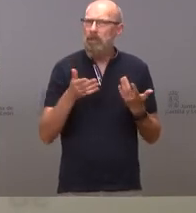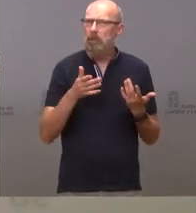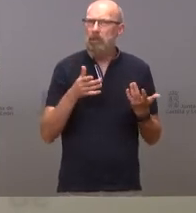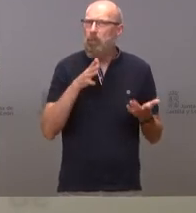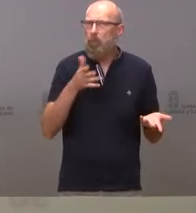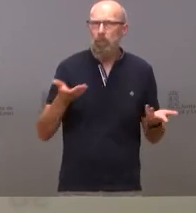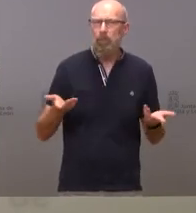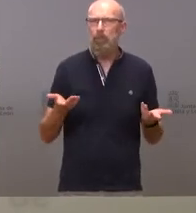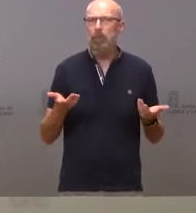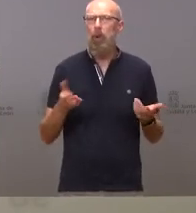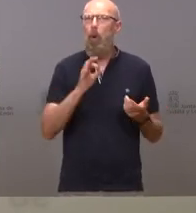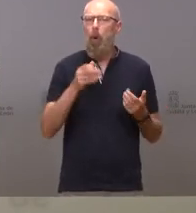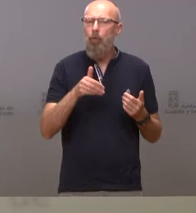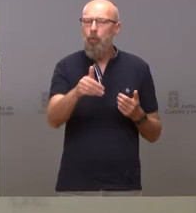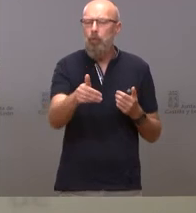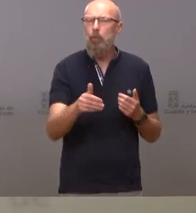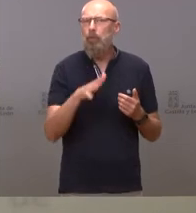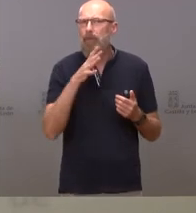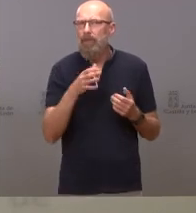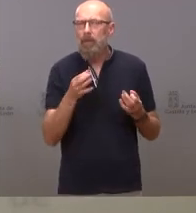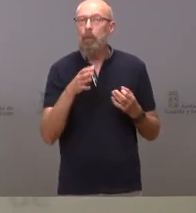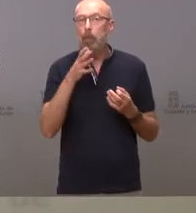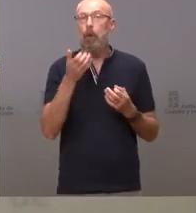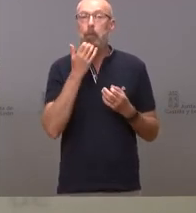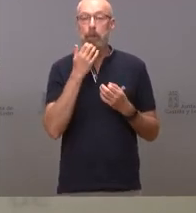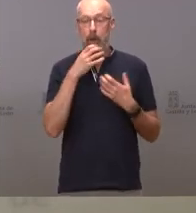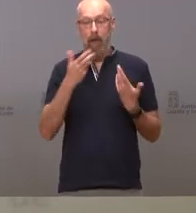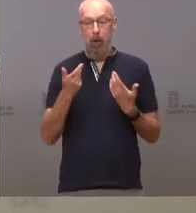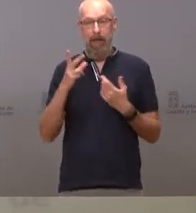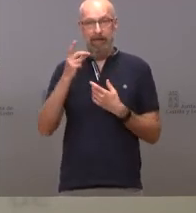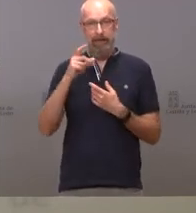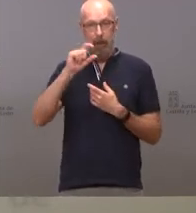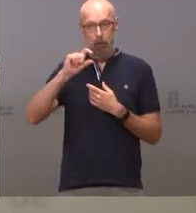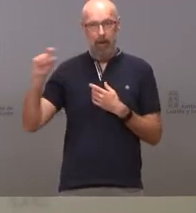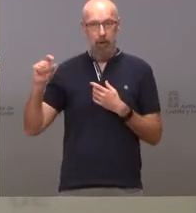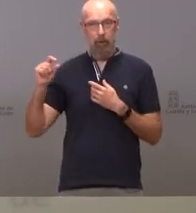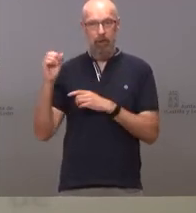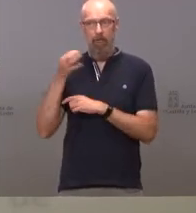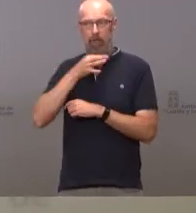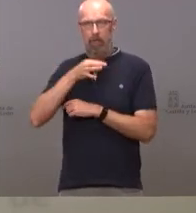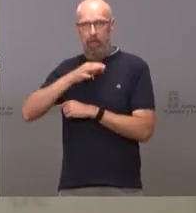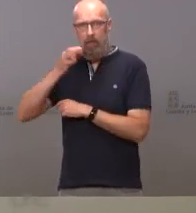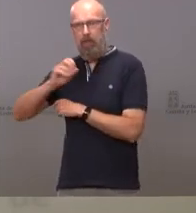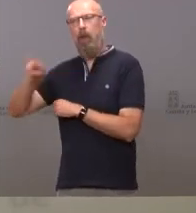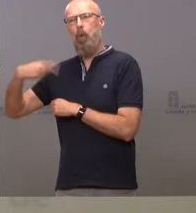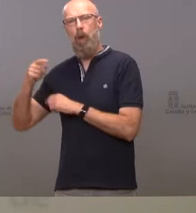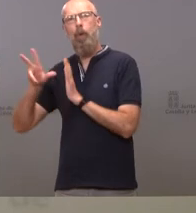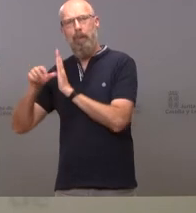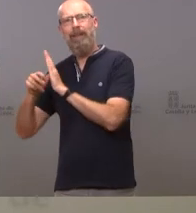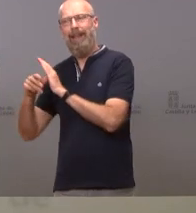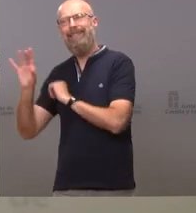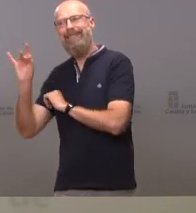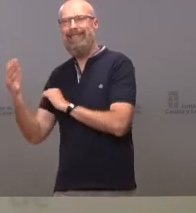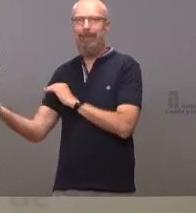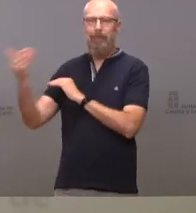sobre lo que puede pasar porque si los que no se ponen ahora en las segundas después acuden en las repescas supongo